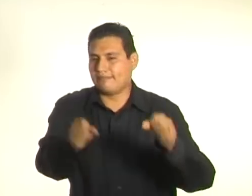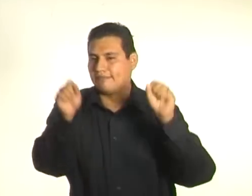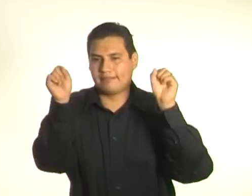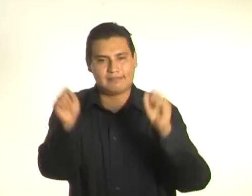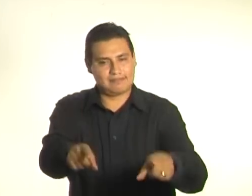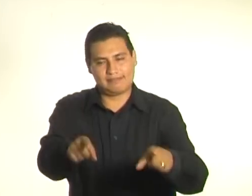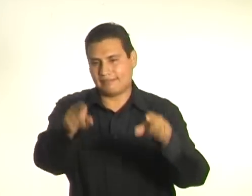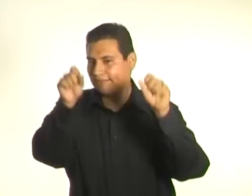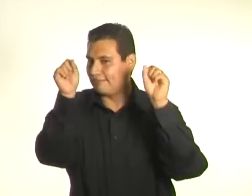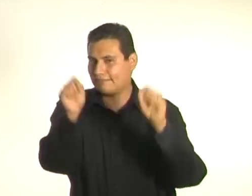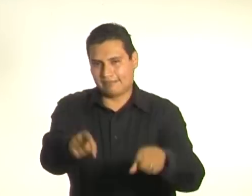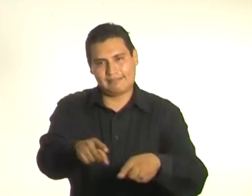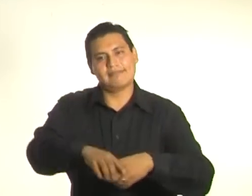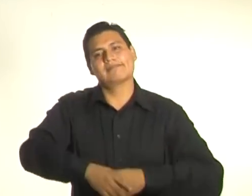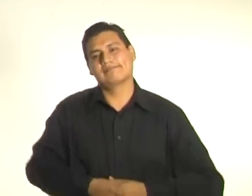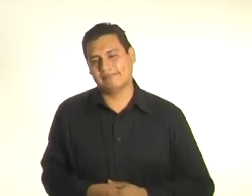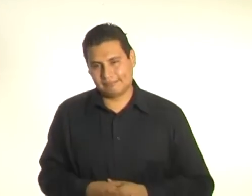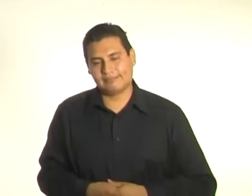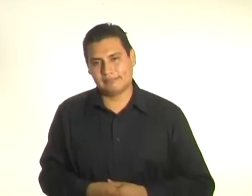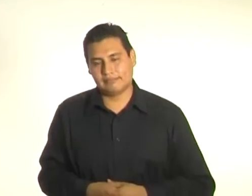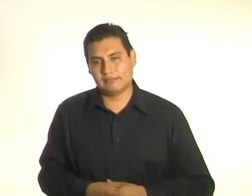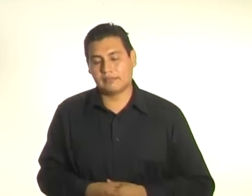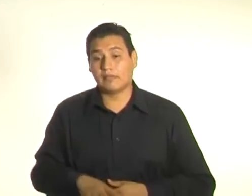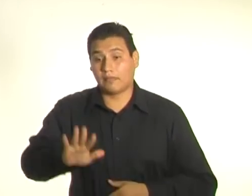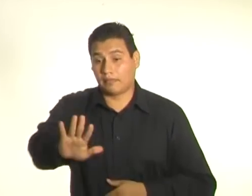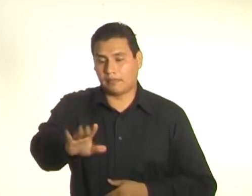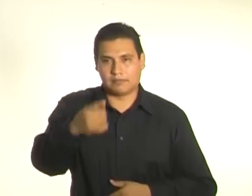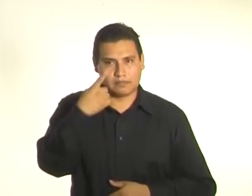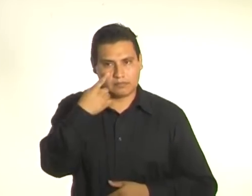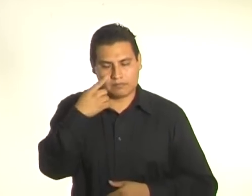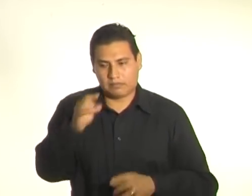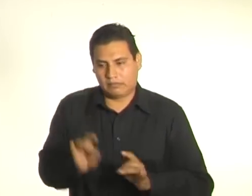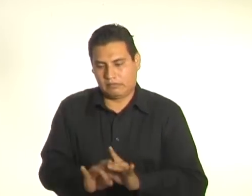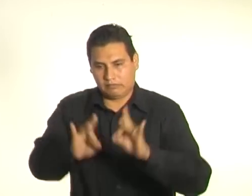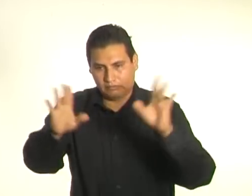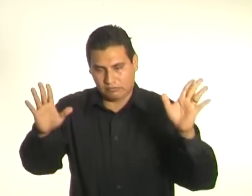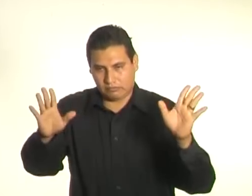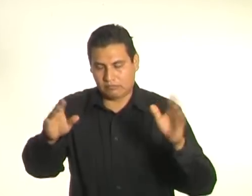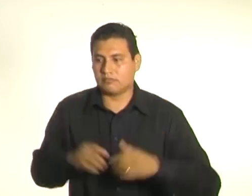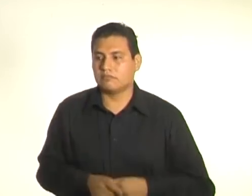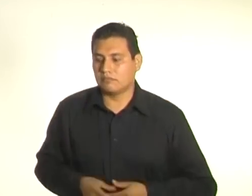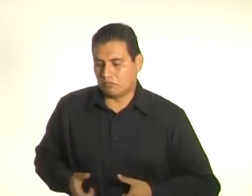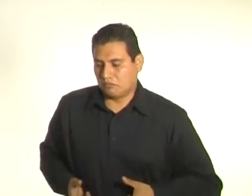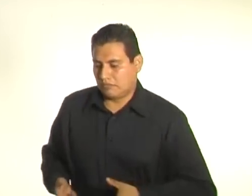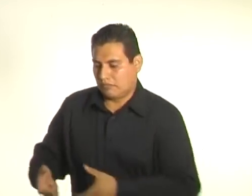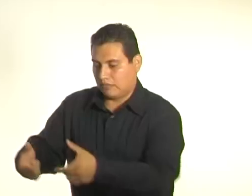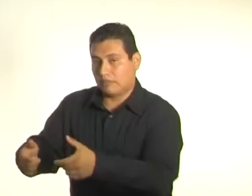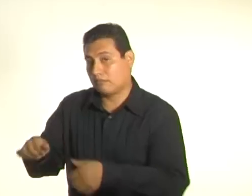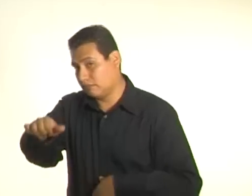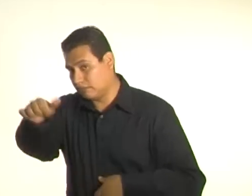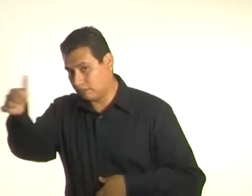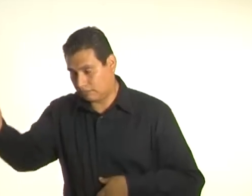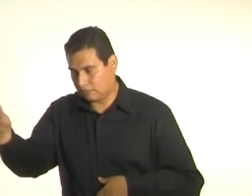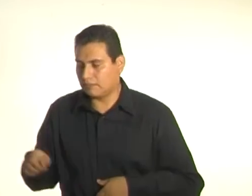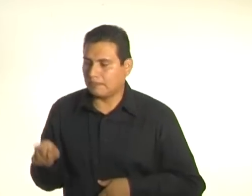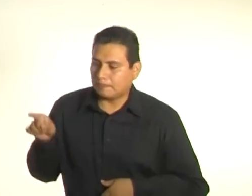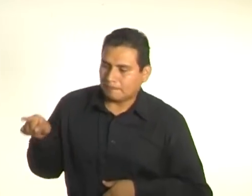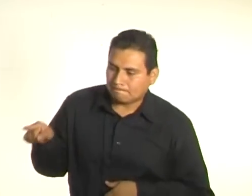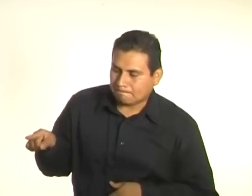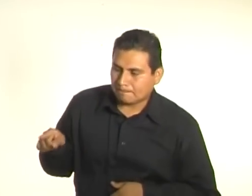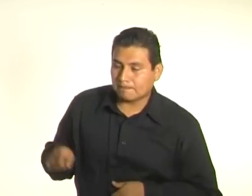Al contrario de lo que pasaba en la calle Mambrú, en la calle Gulliver,